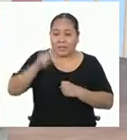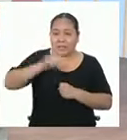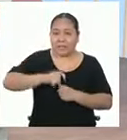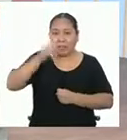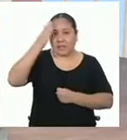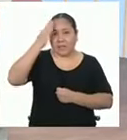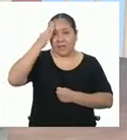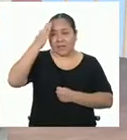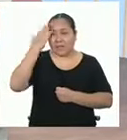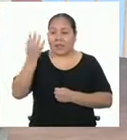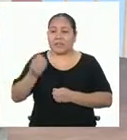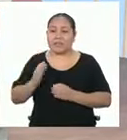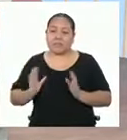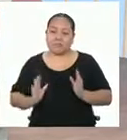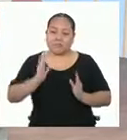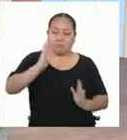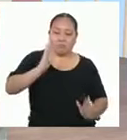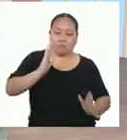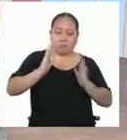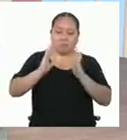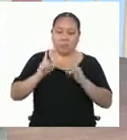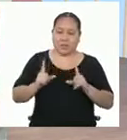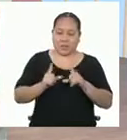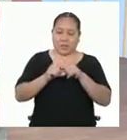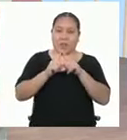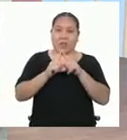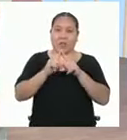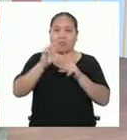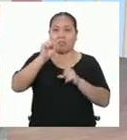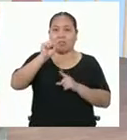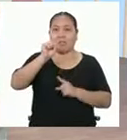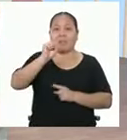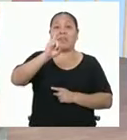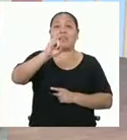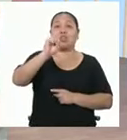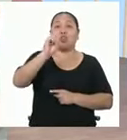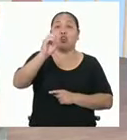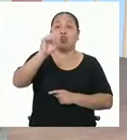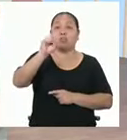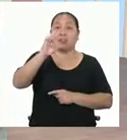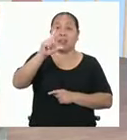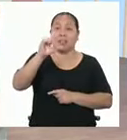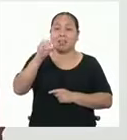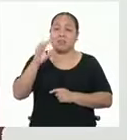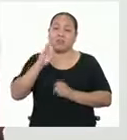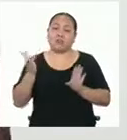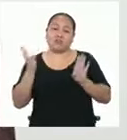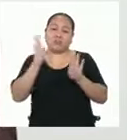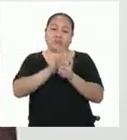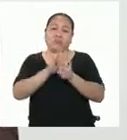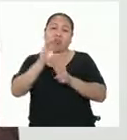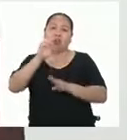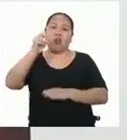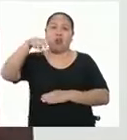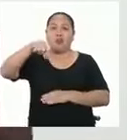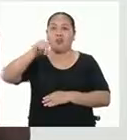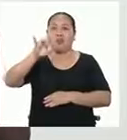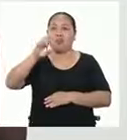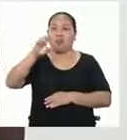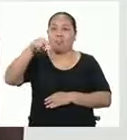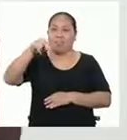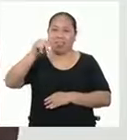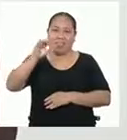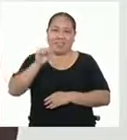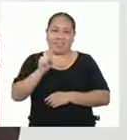Tendría que saber también si sus caras laterales son triángulos isósceles y si todas son congruentes. Exacto.